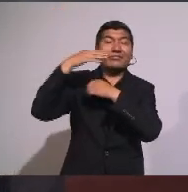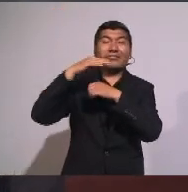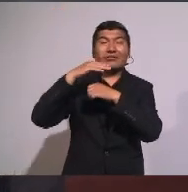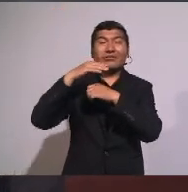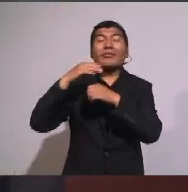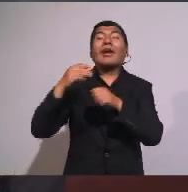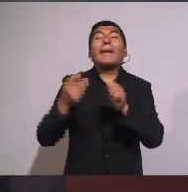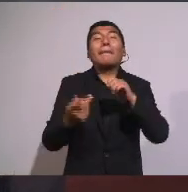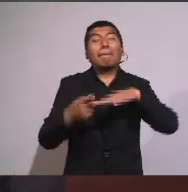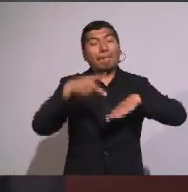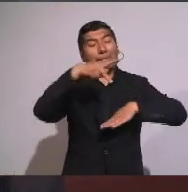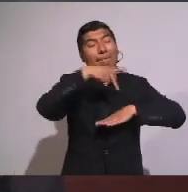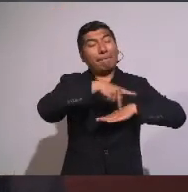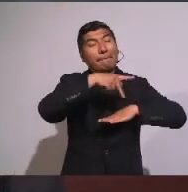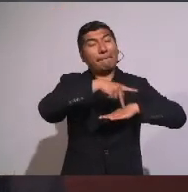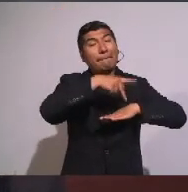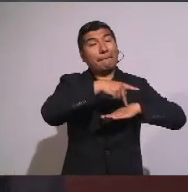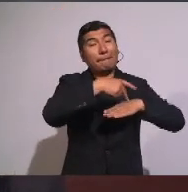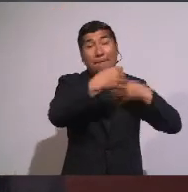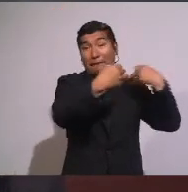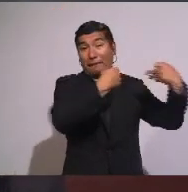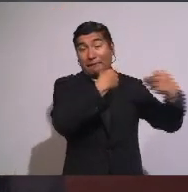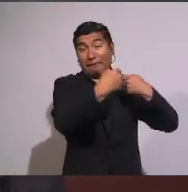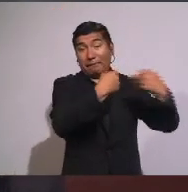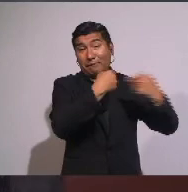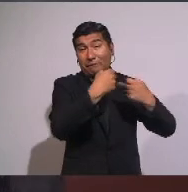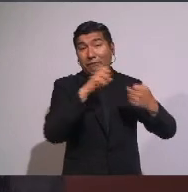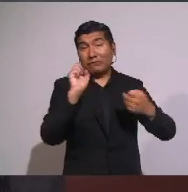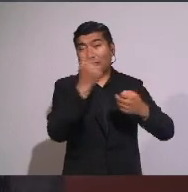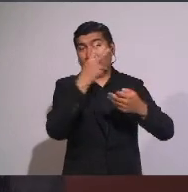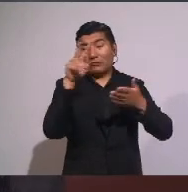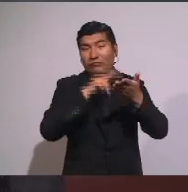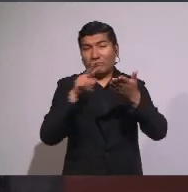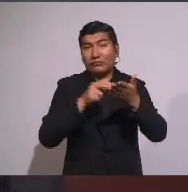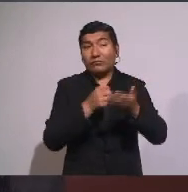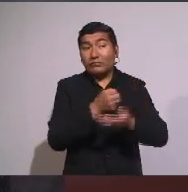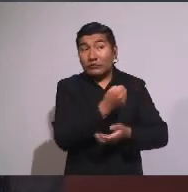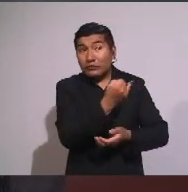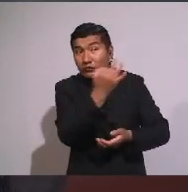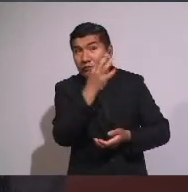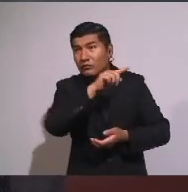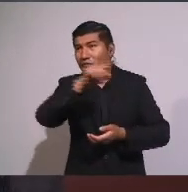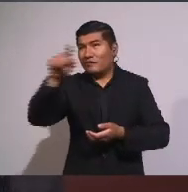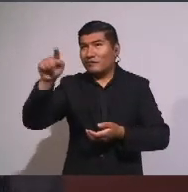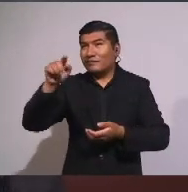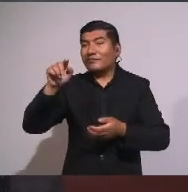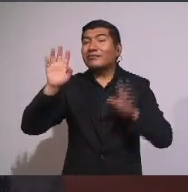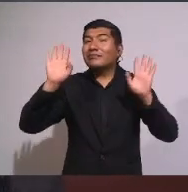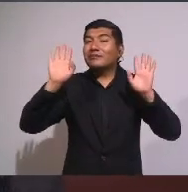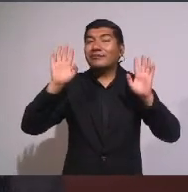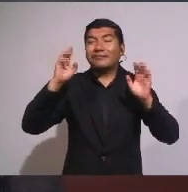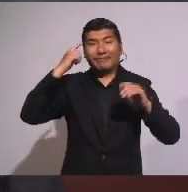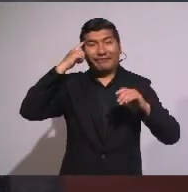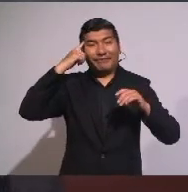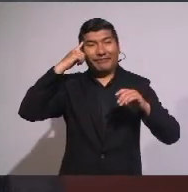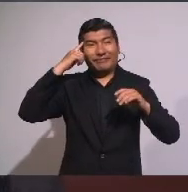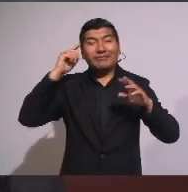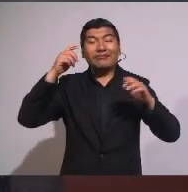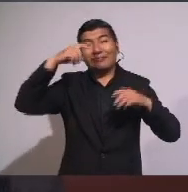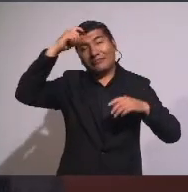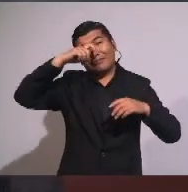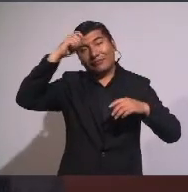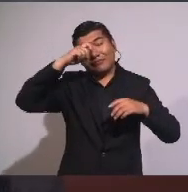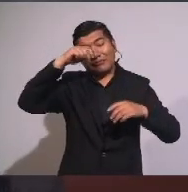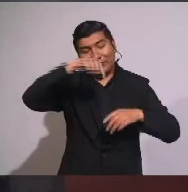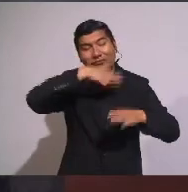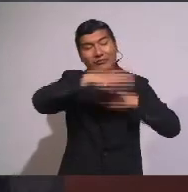San Pablo En la segunda Lectura Si alguno De ustedes Se cree Sabio En este Mundo Que